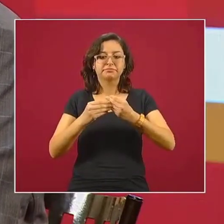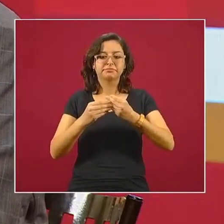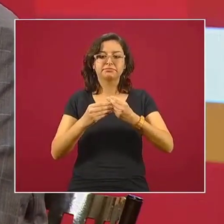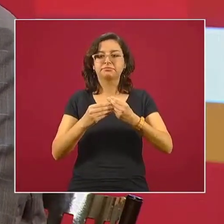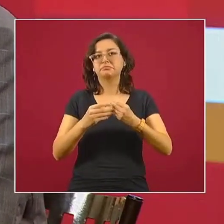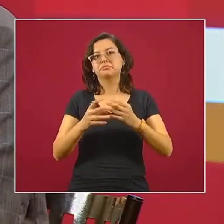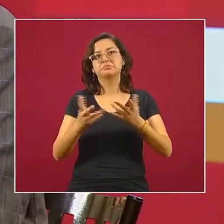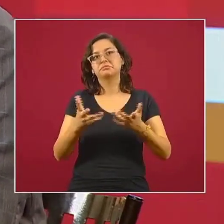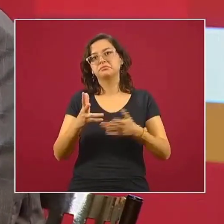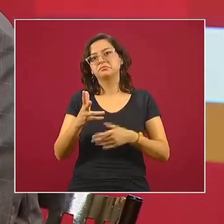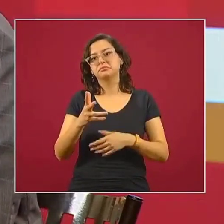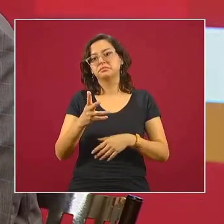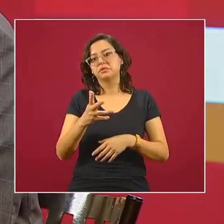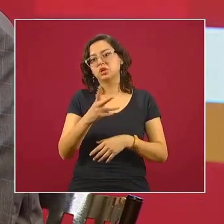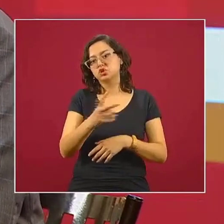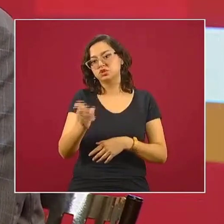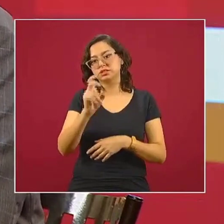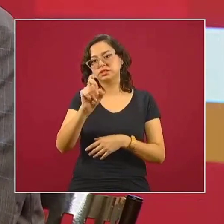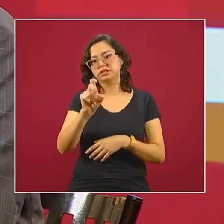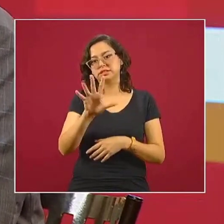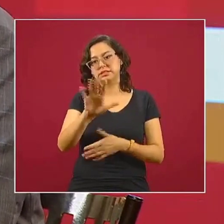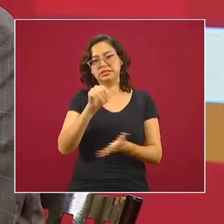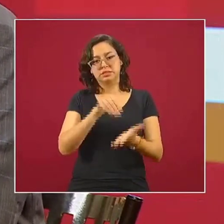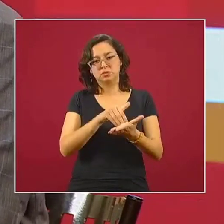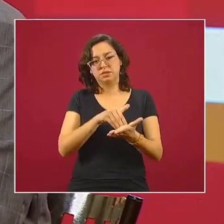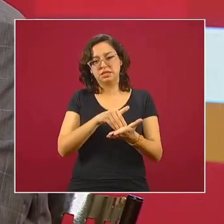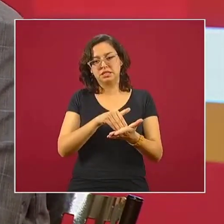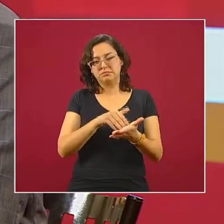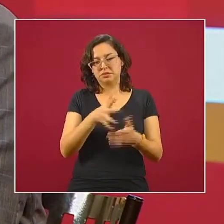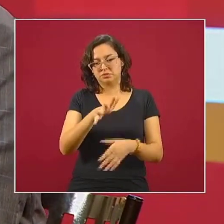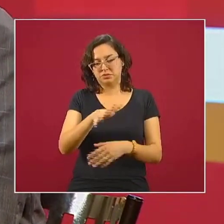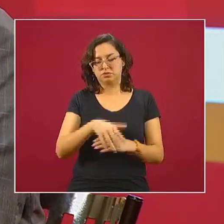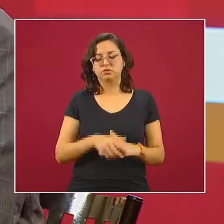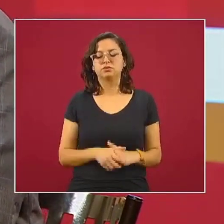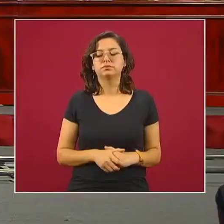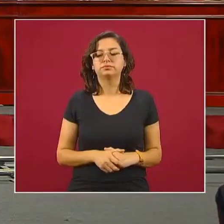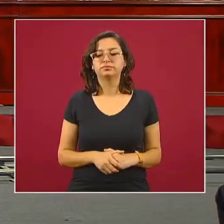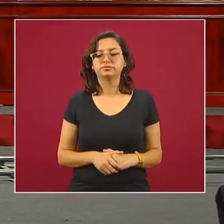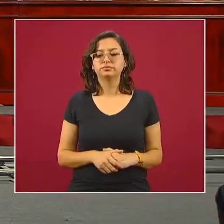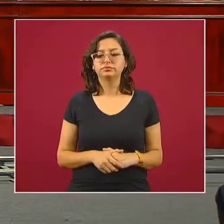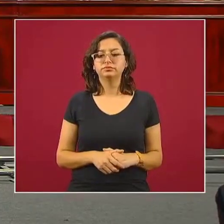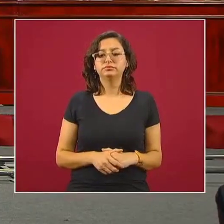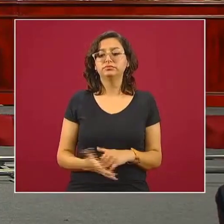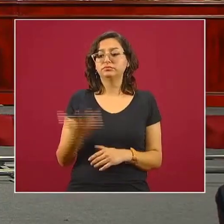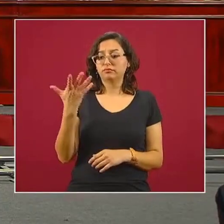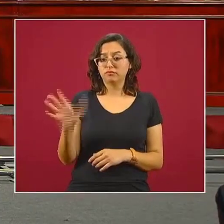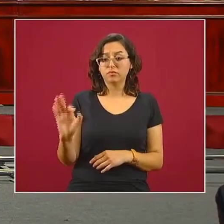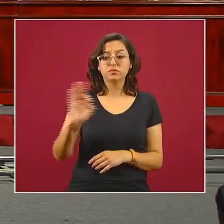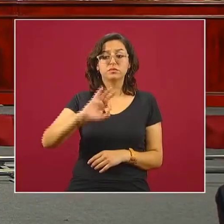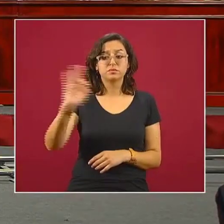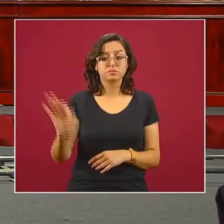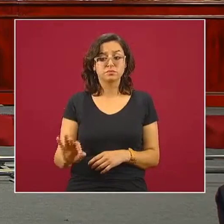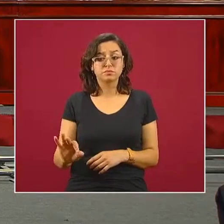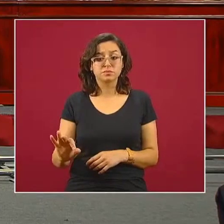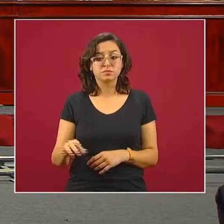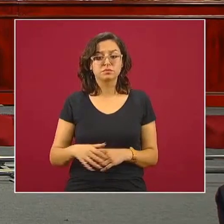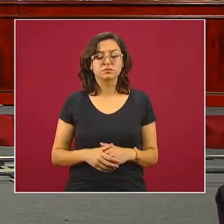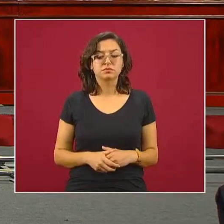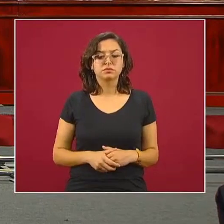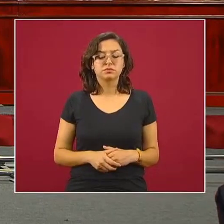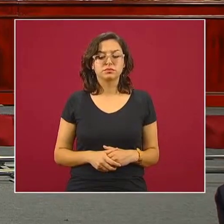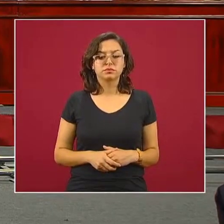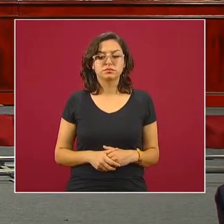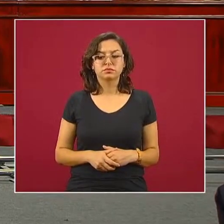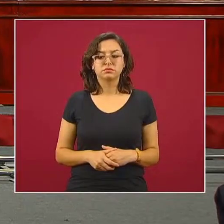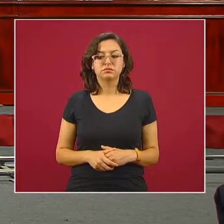básica son alrededor de 235 mil más o menos entonces estamos hablando de un 10 por ciento ahí